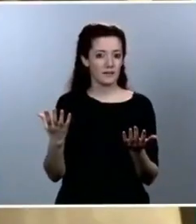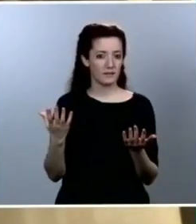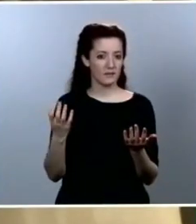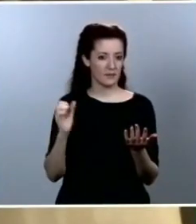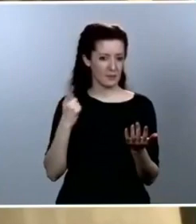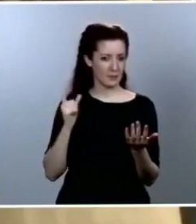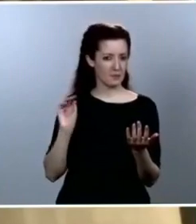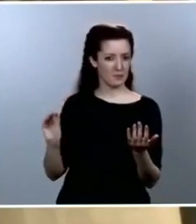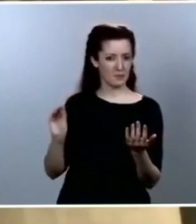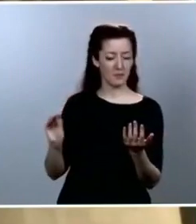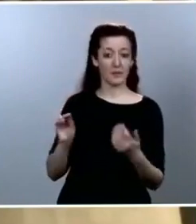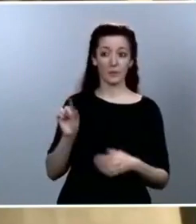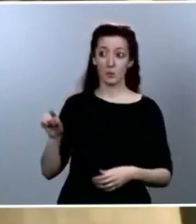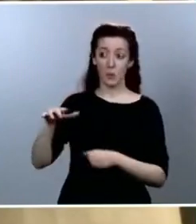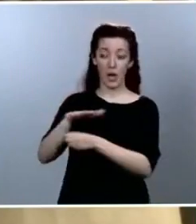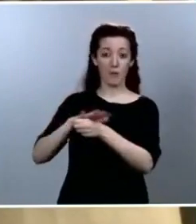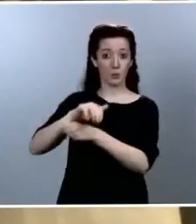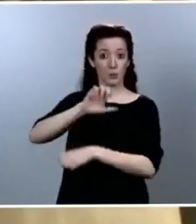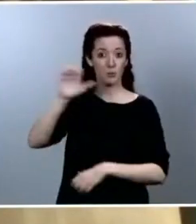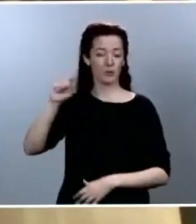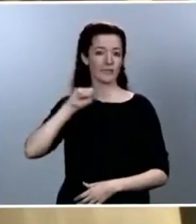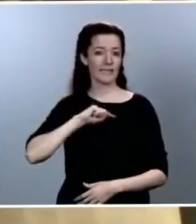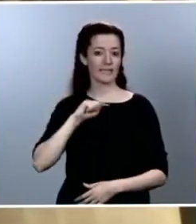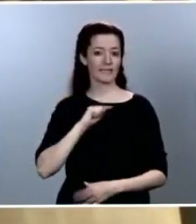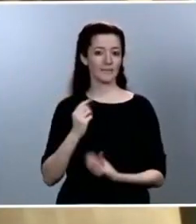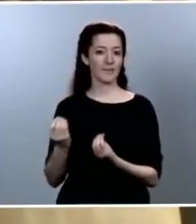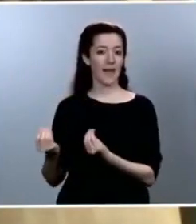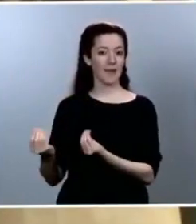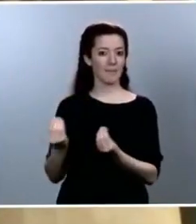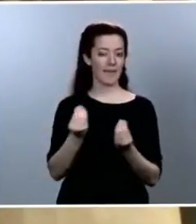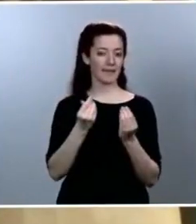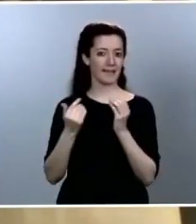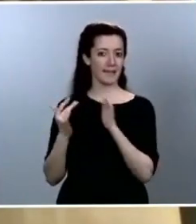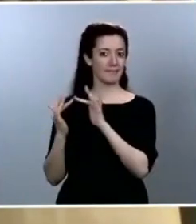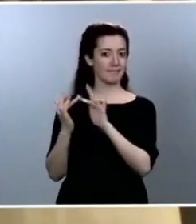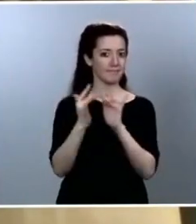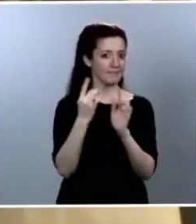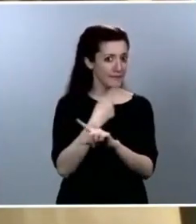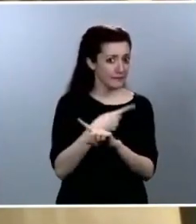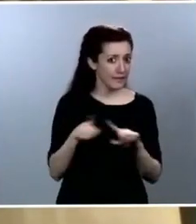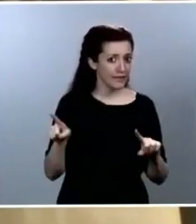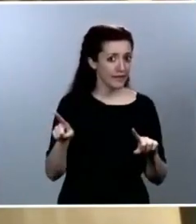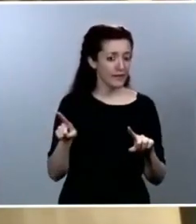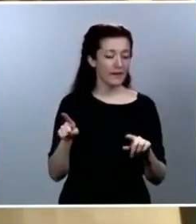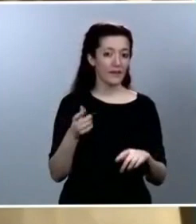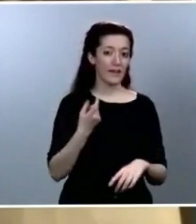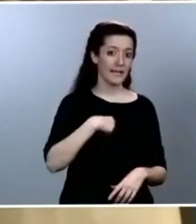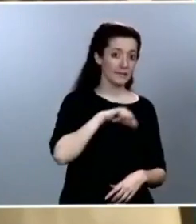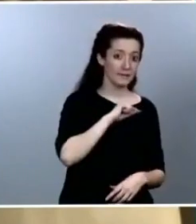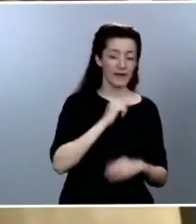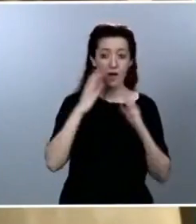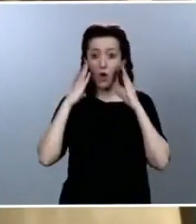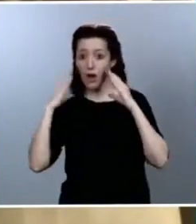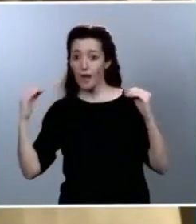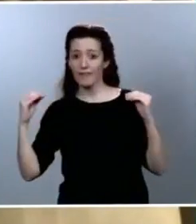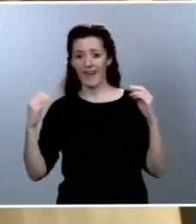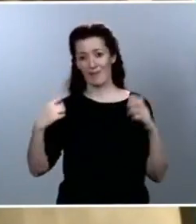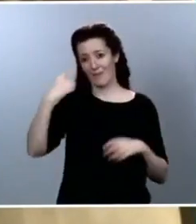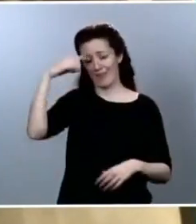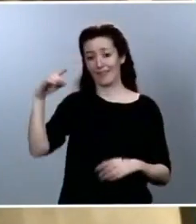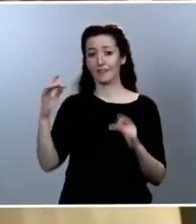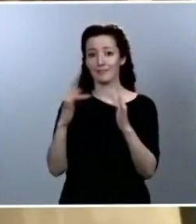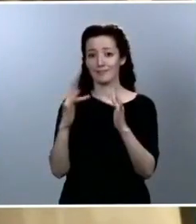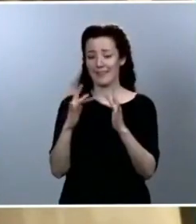europeo. Las relaciones, sobre todo con mi país, Holanda, han sido bastante complicadas. Algo ha mejorado.